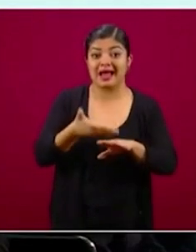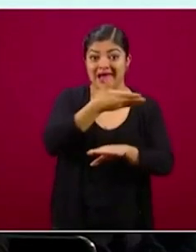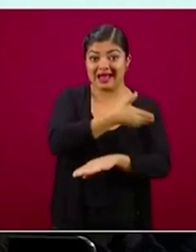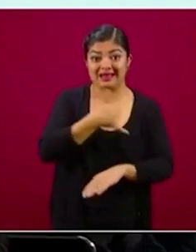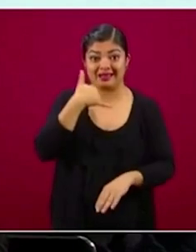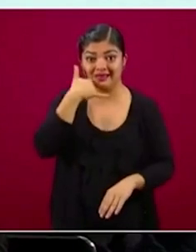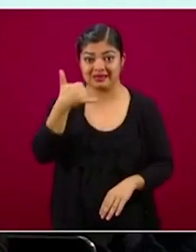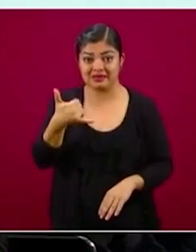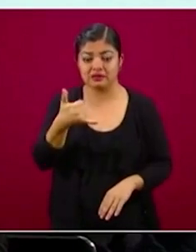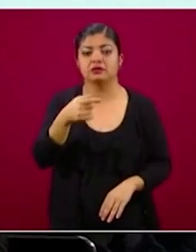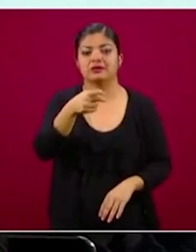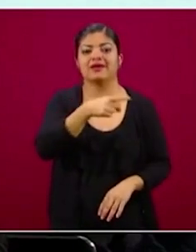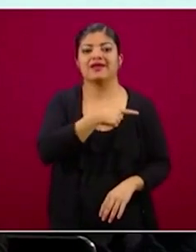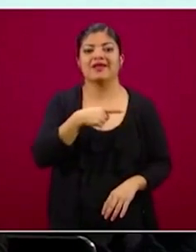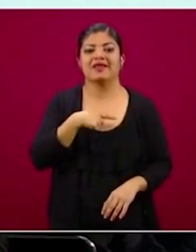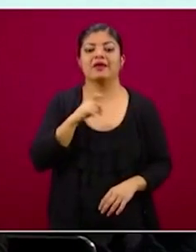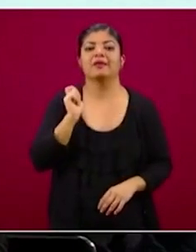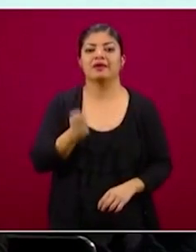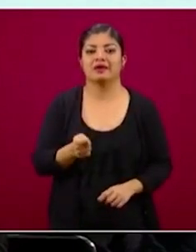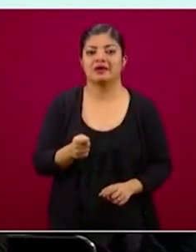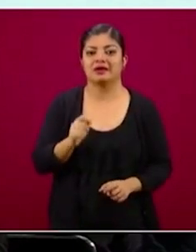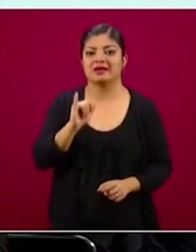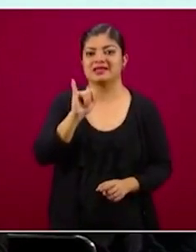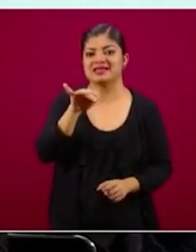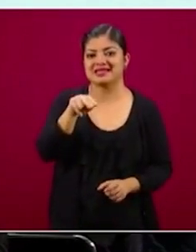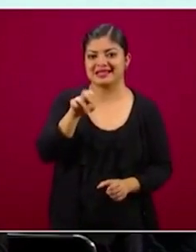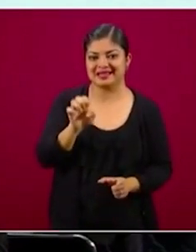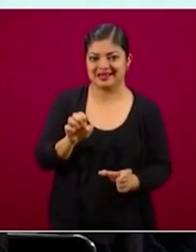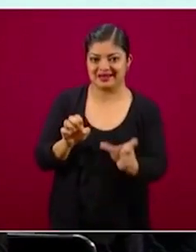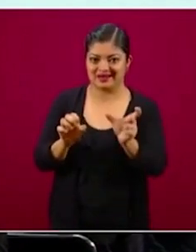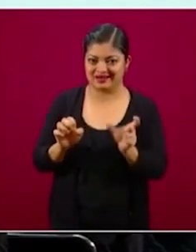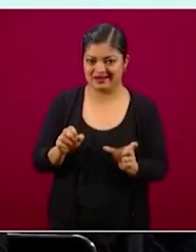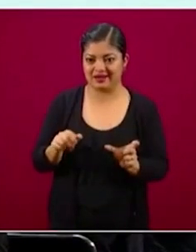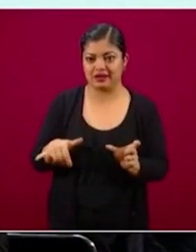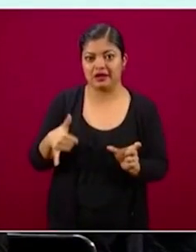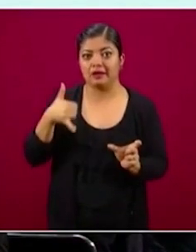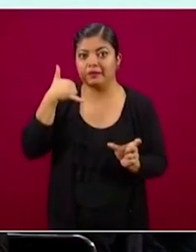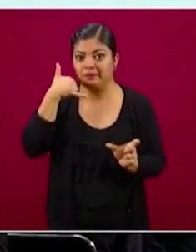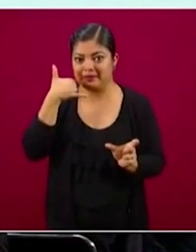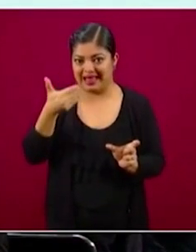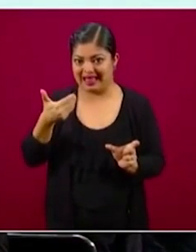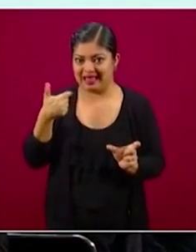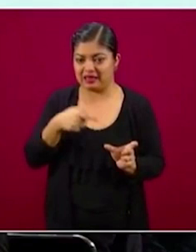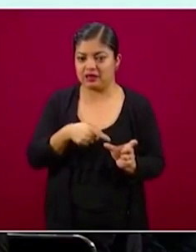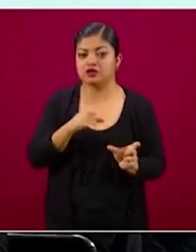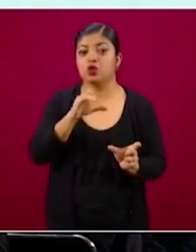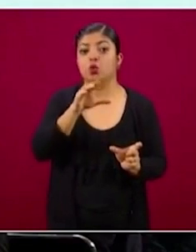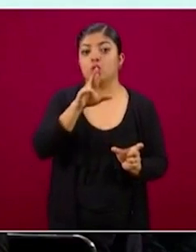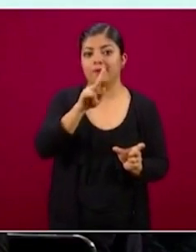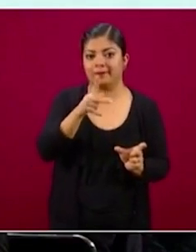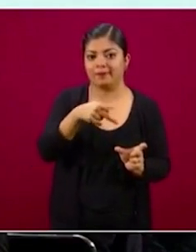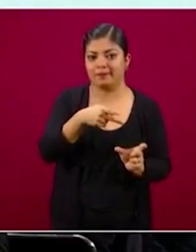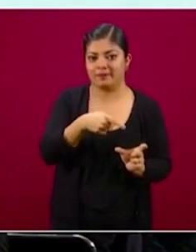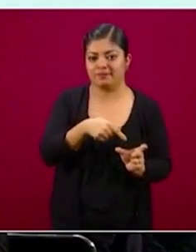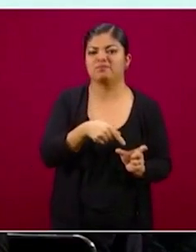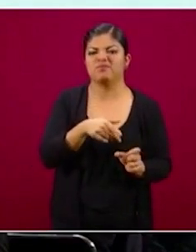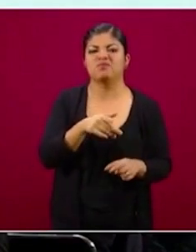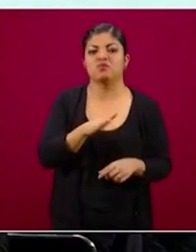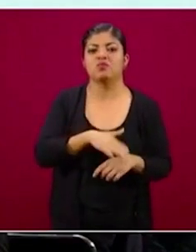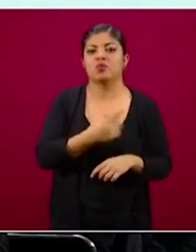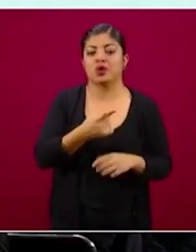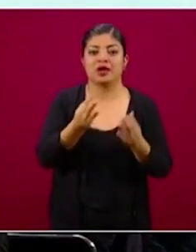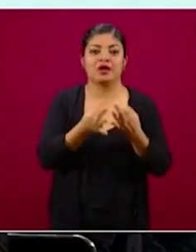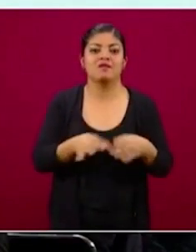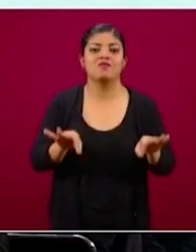nos apoyen teniendo su identificación oficial, la INE y su CURP. Para nosotros es muy